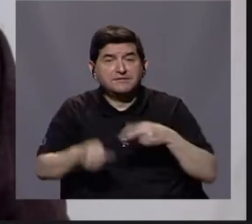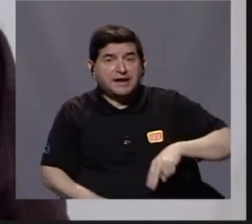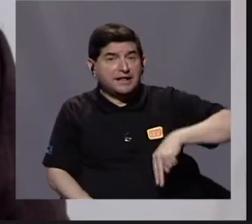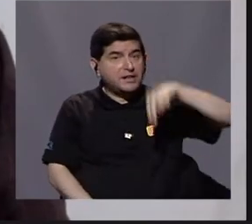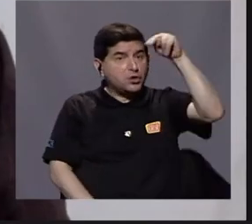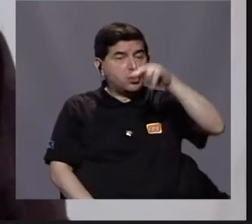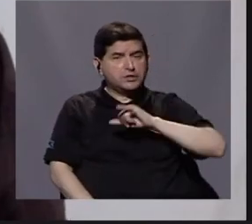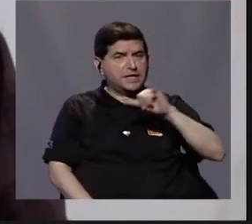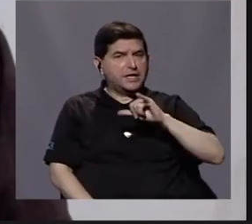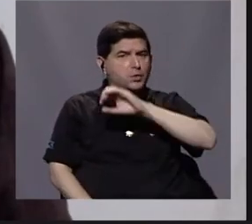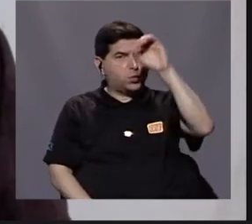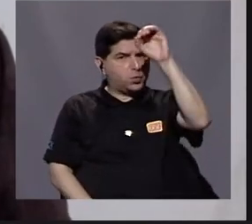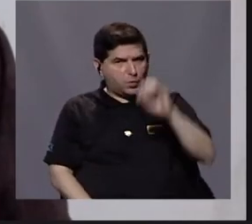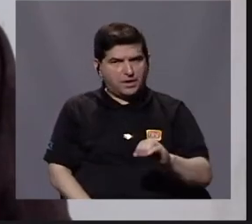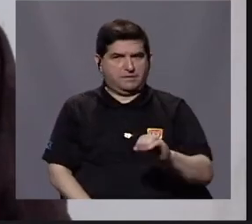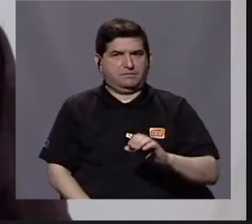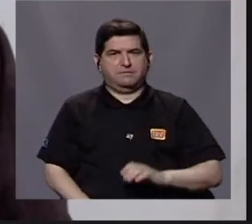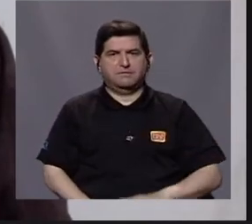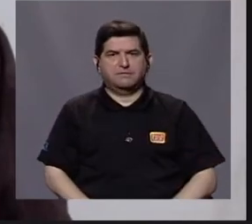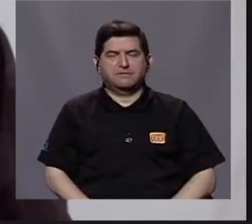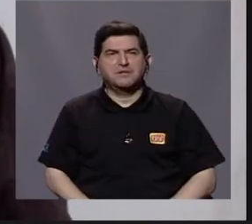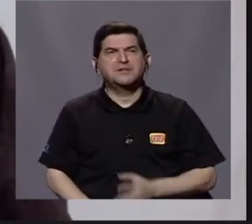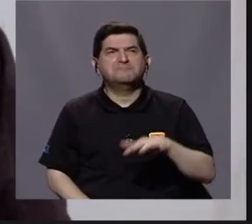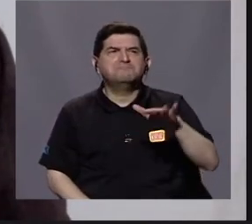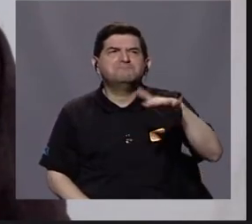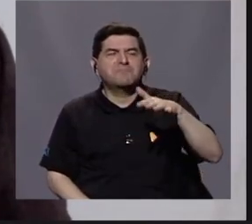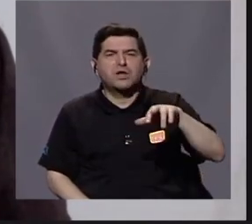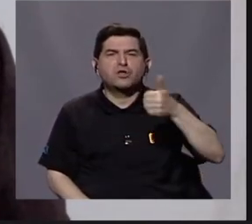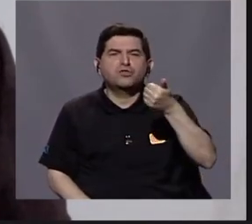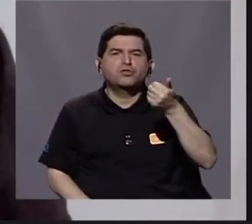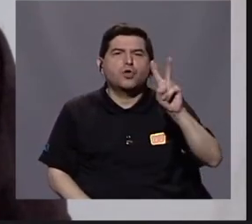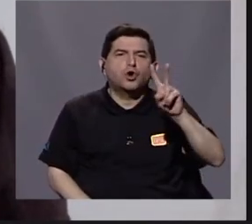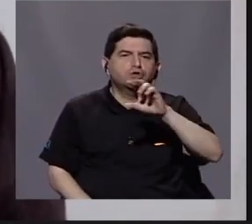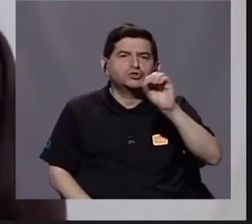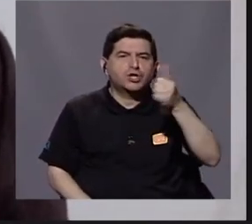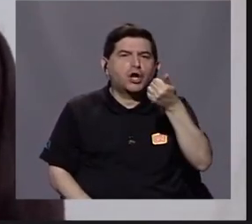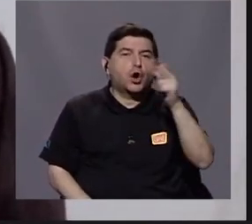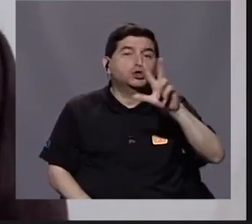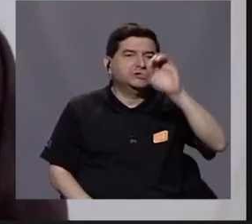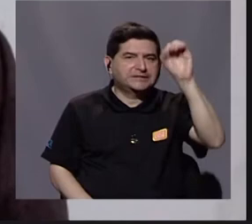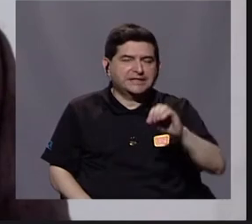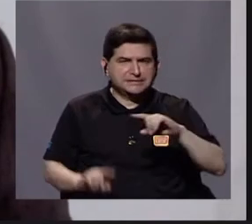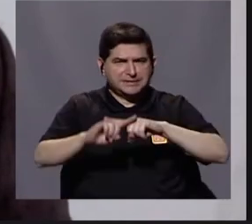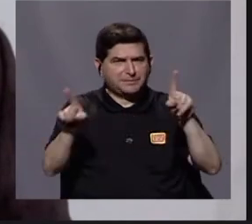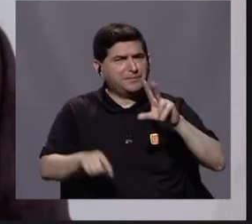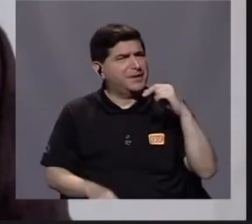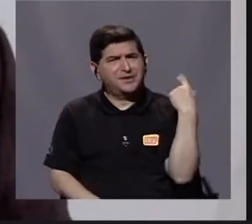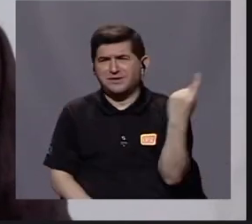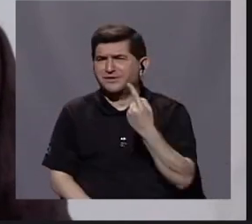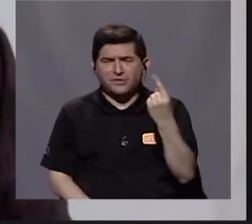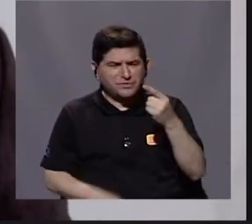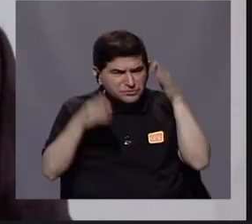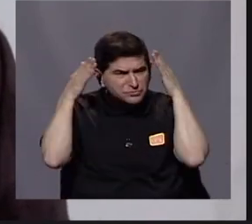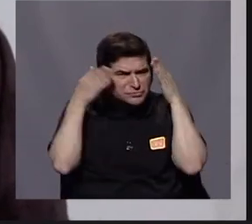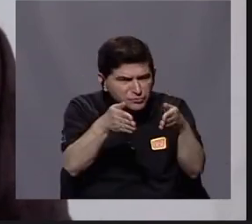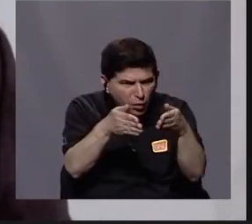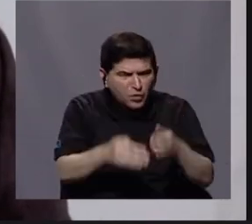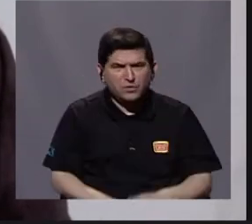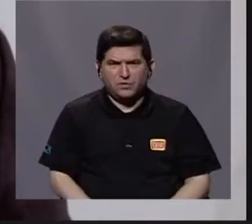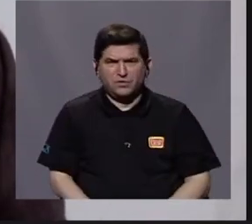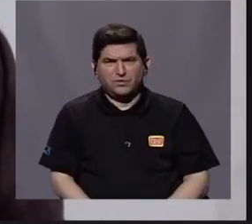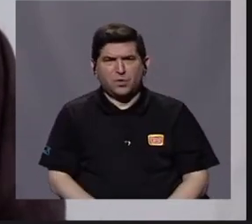el mismo porcentaje, estamos por ahí de un 12, 13%, pero más allá de ver el tema del